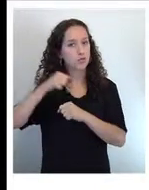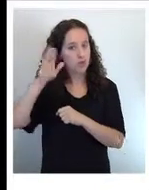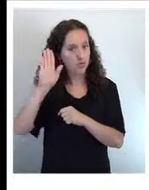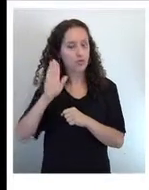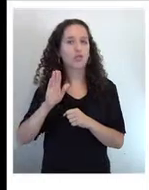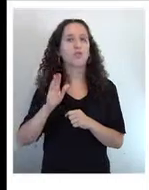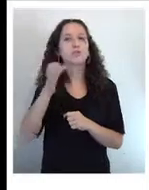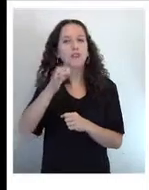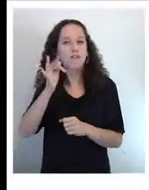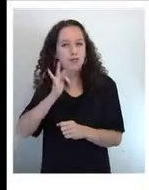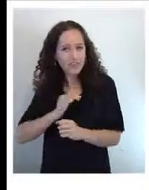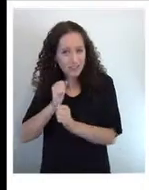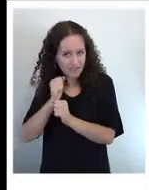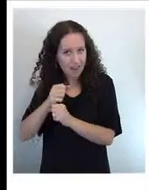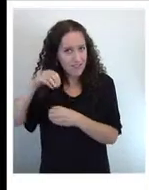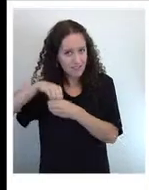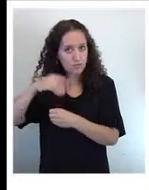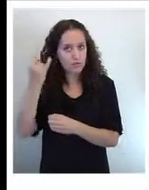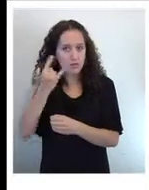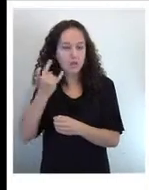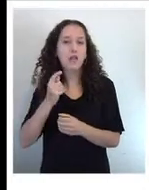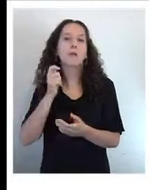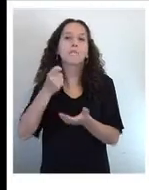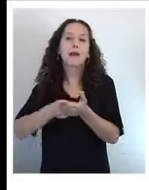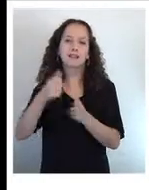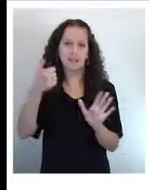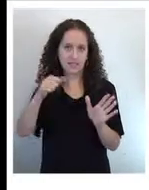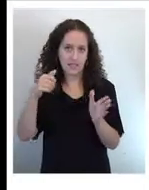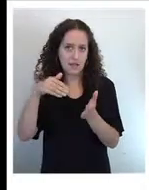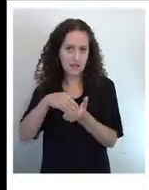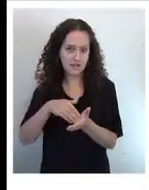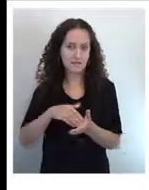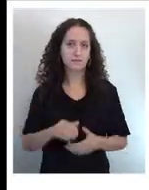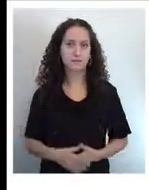funcionarios de la Casa de Estudios pagan 60.000 pesos.